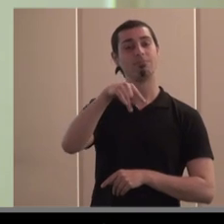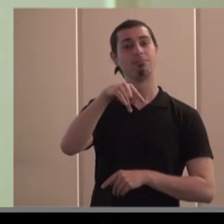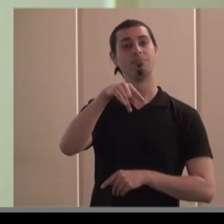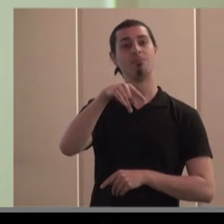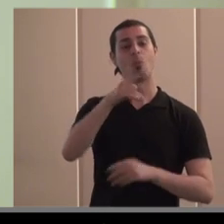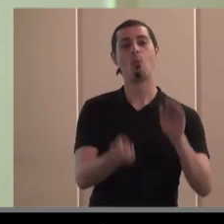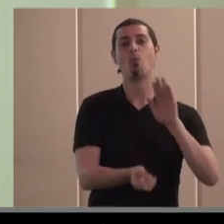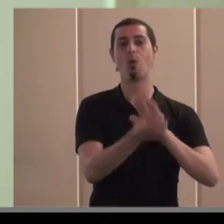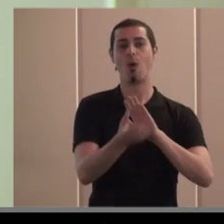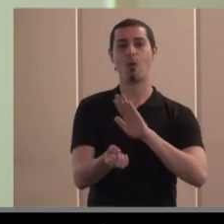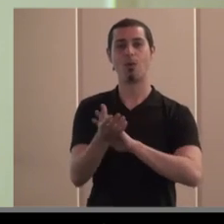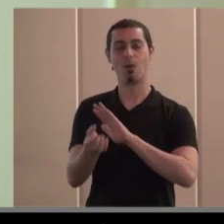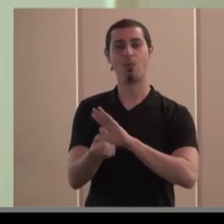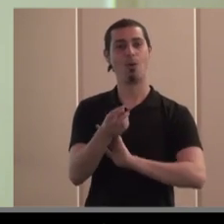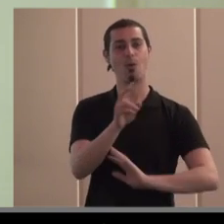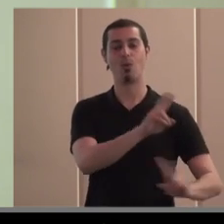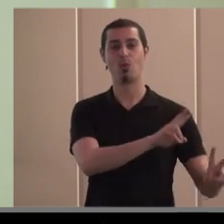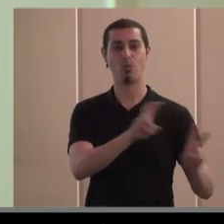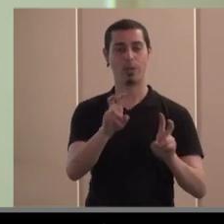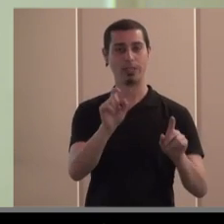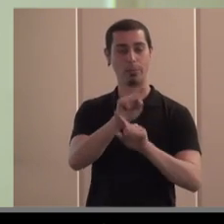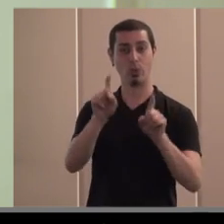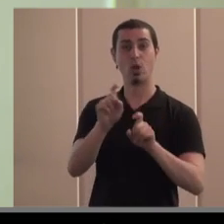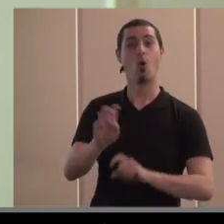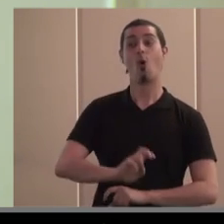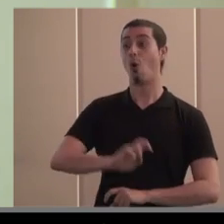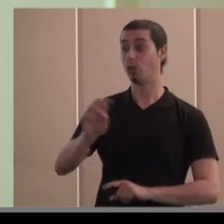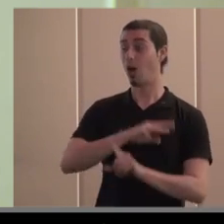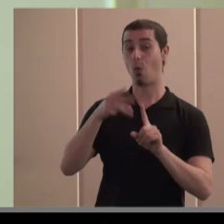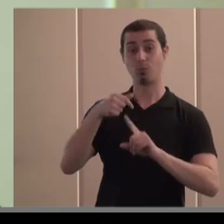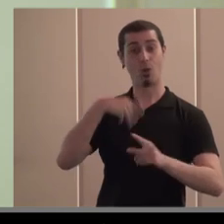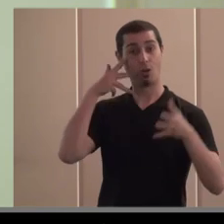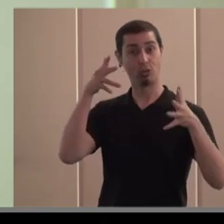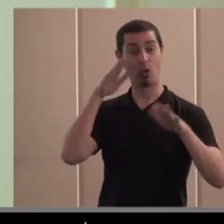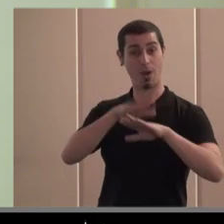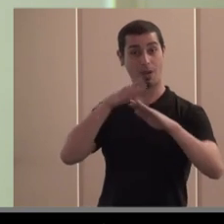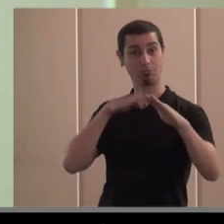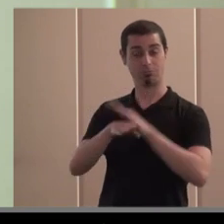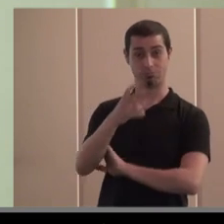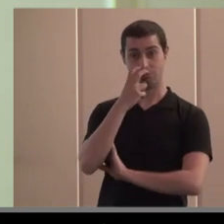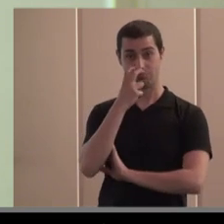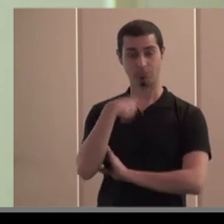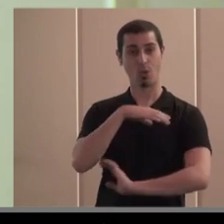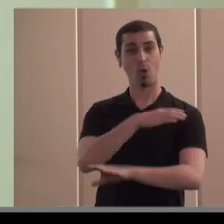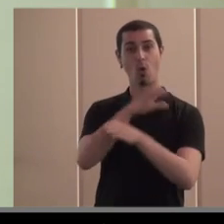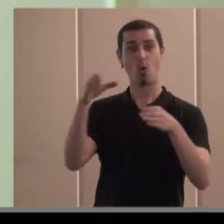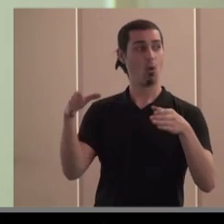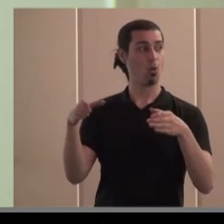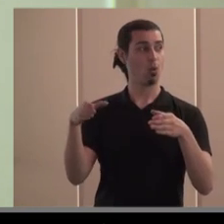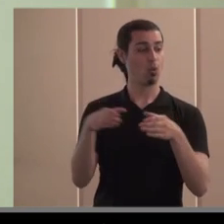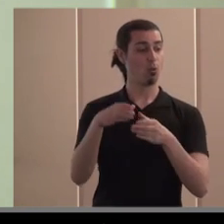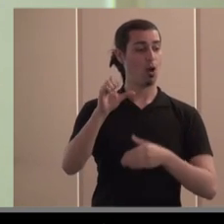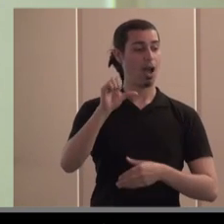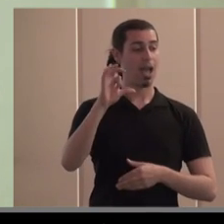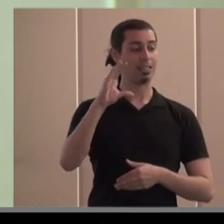ir generando un montón de preguntas otra web que os aconsejo que visitéis es la del grupo ASTES que se llama así